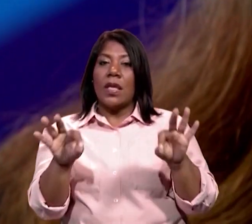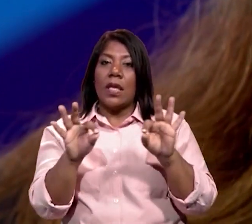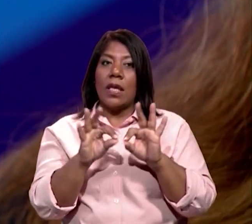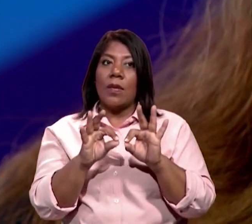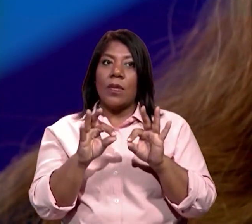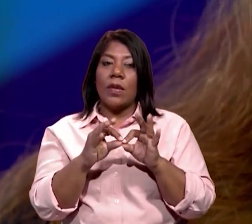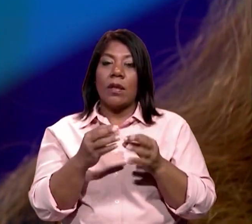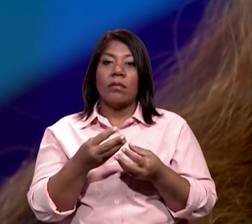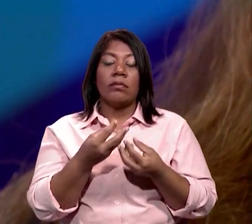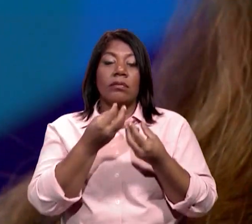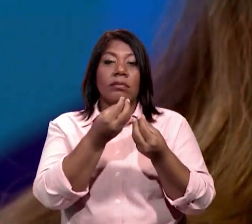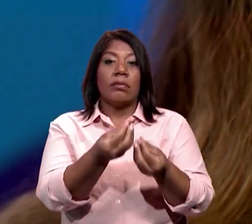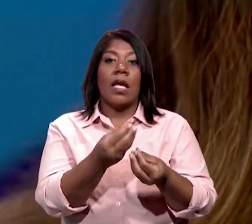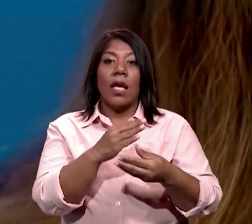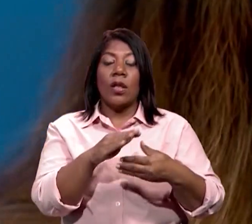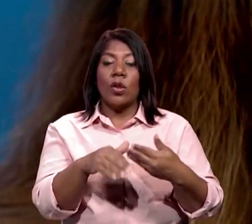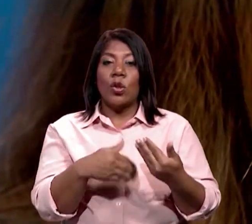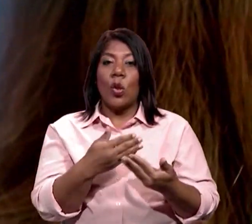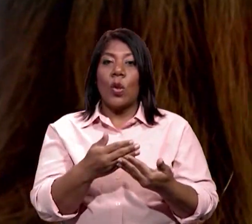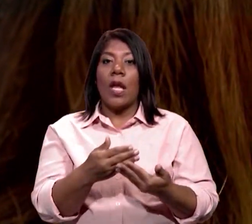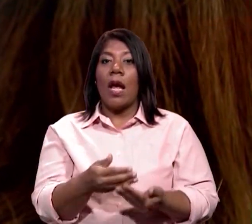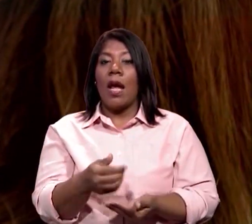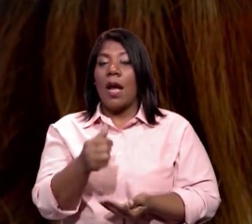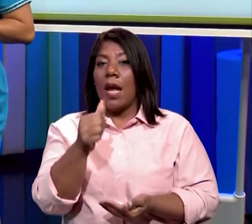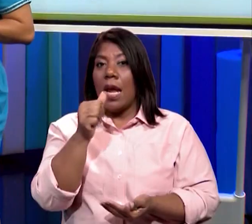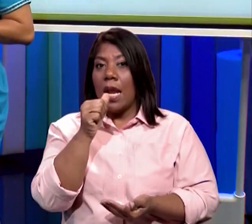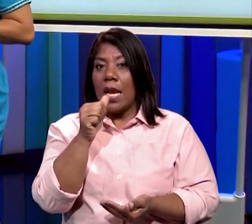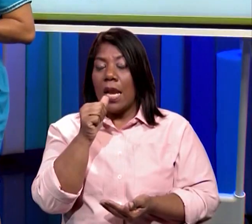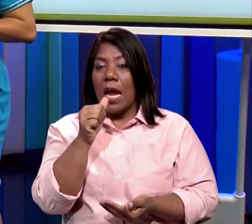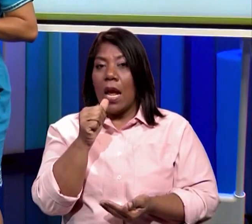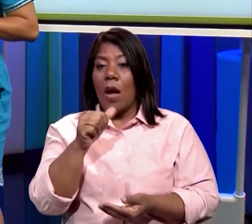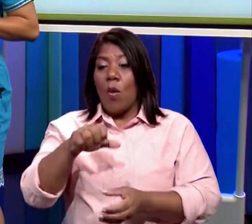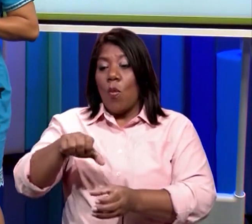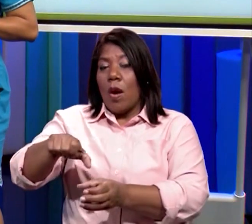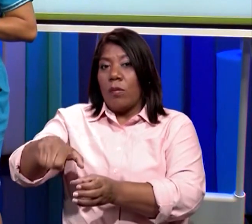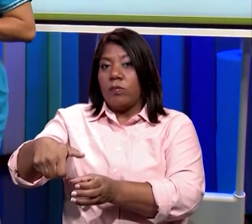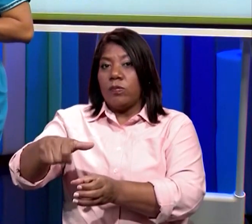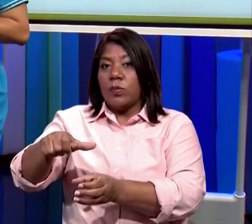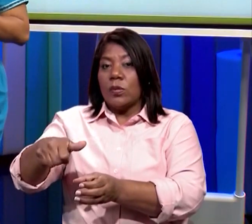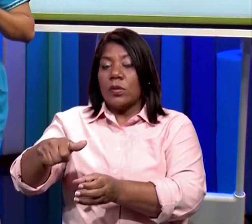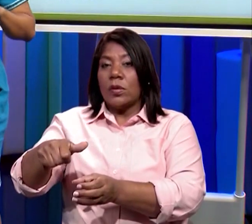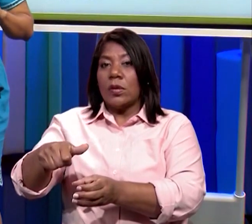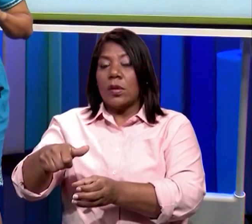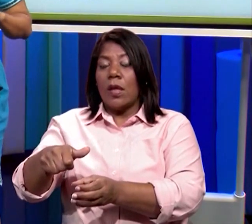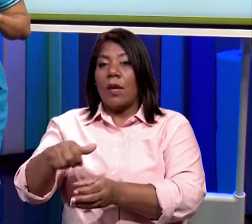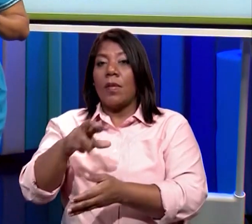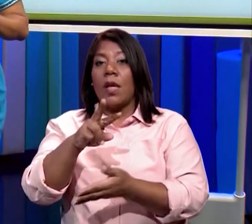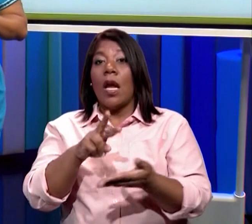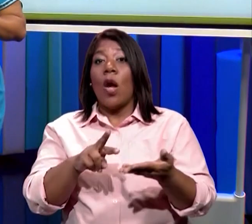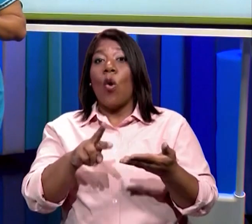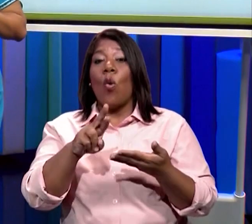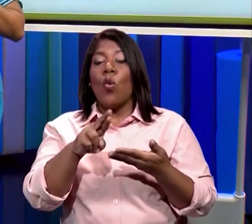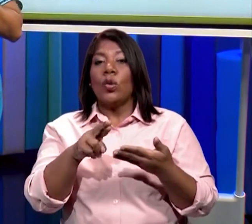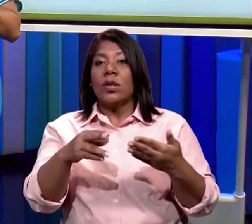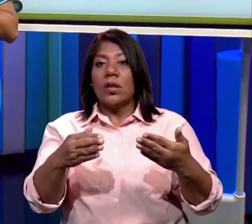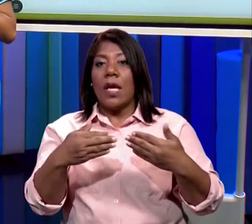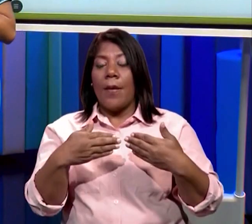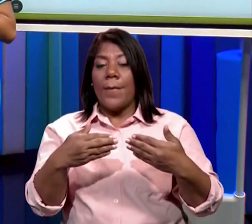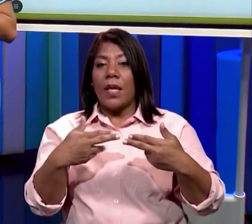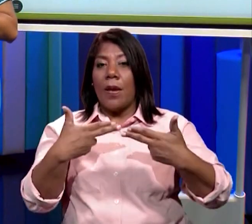Proporciona toda el agua potable que utiliza Panamá. Colón y